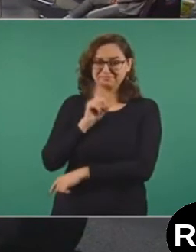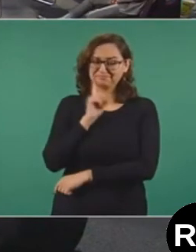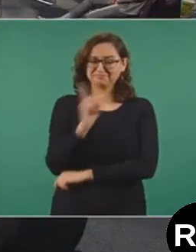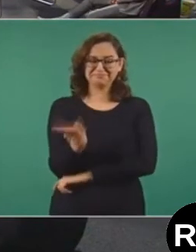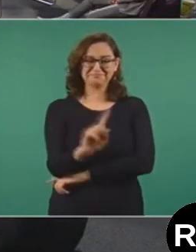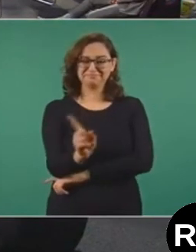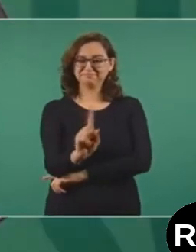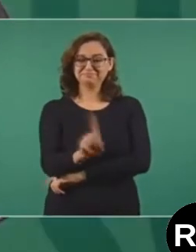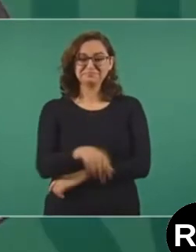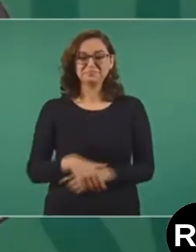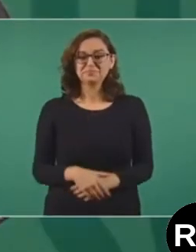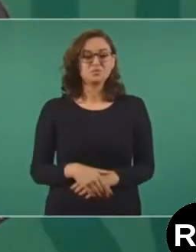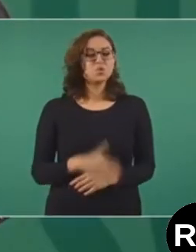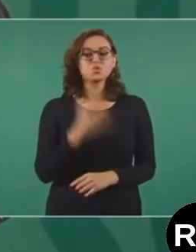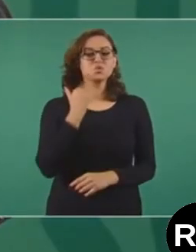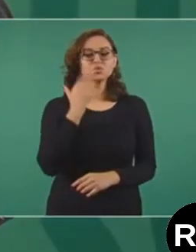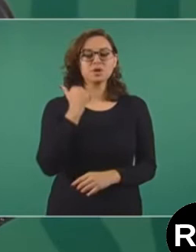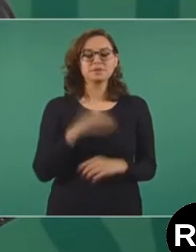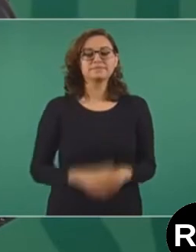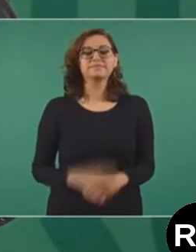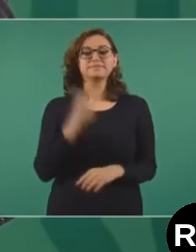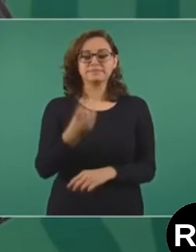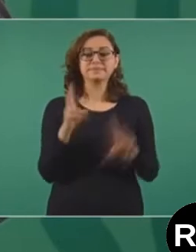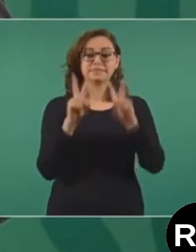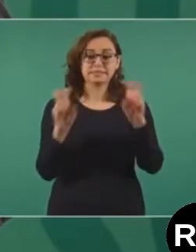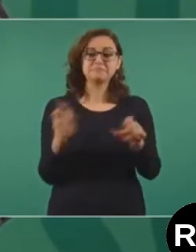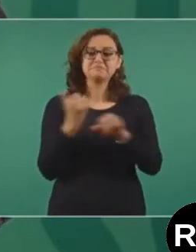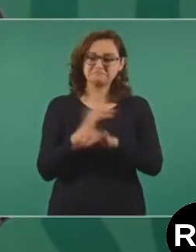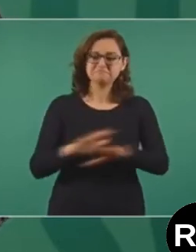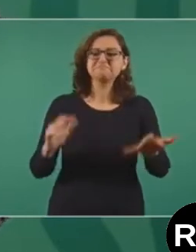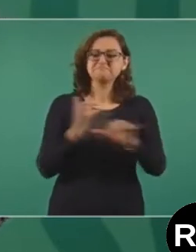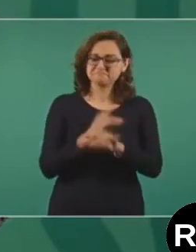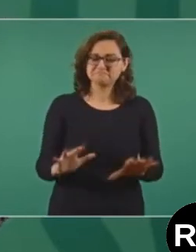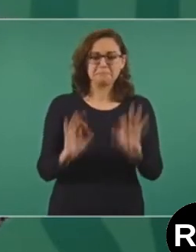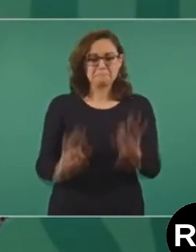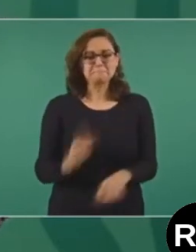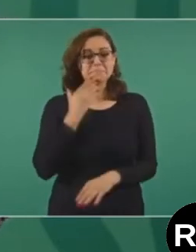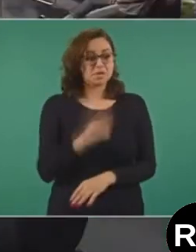Entonces, qué bien que todas estas cosas salgan. ¿No tienes ahí el resultado?